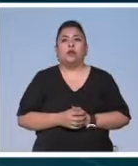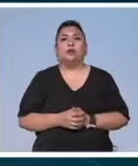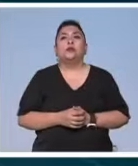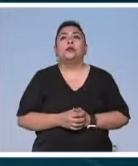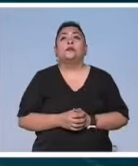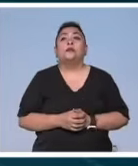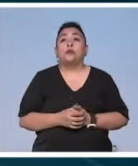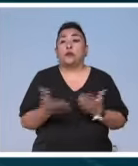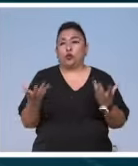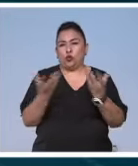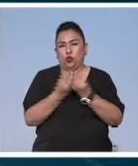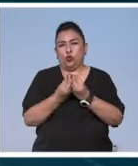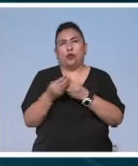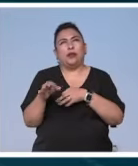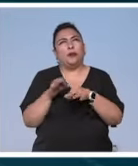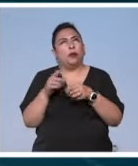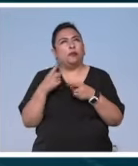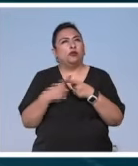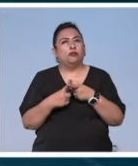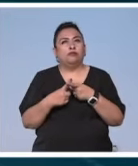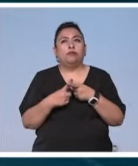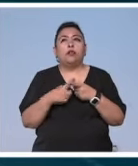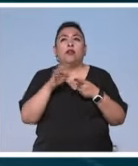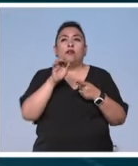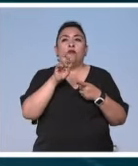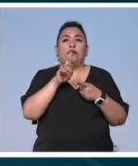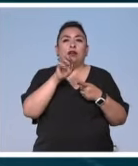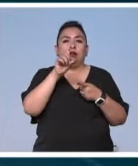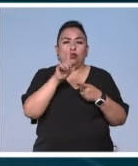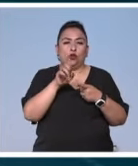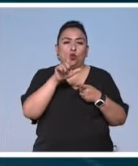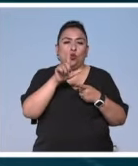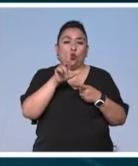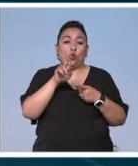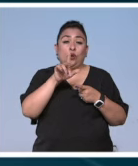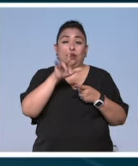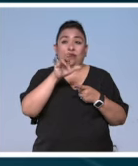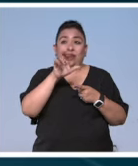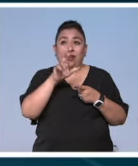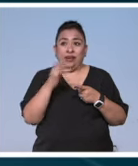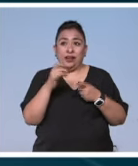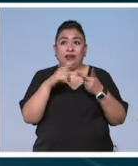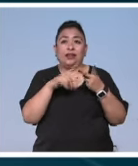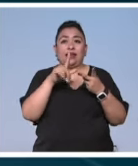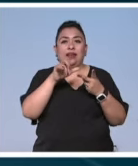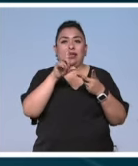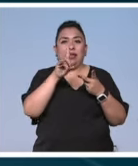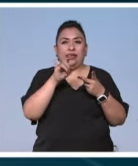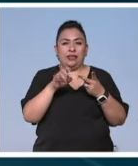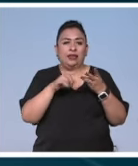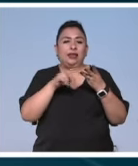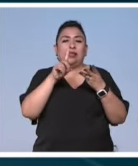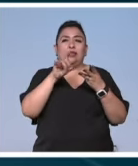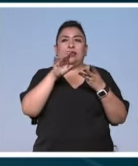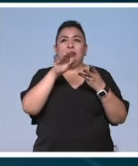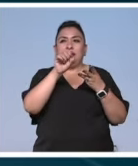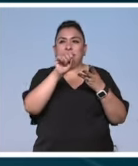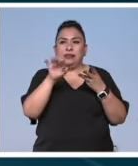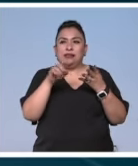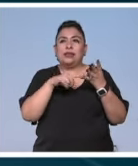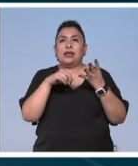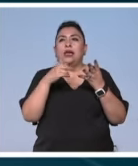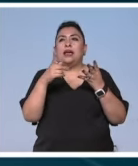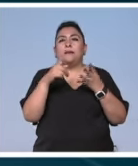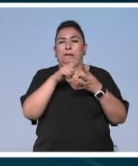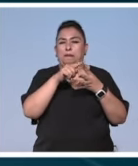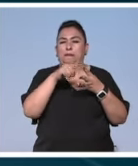Como colaboraciones hemos trabajado con Fernando Olivarri, Leiden, Denis Gutiérrez, principalmente el proyecto es